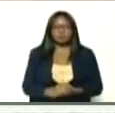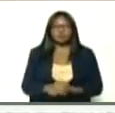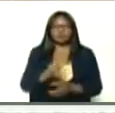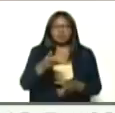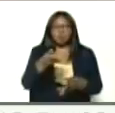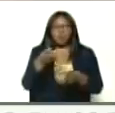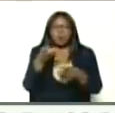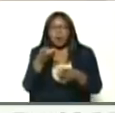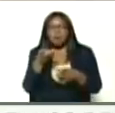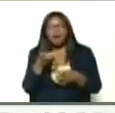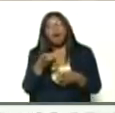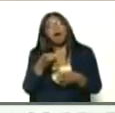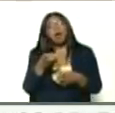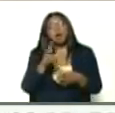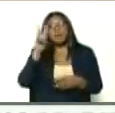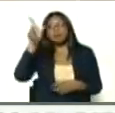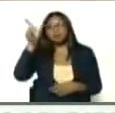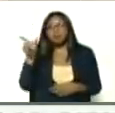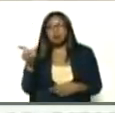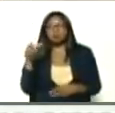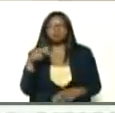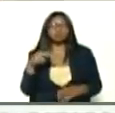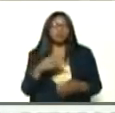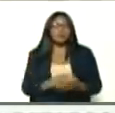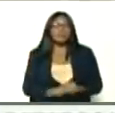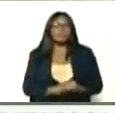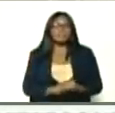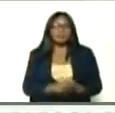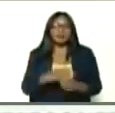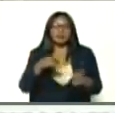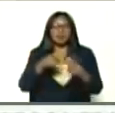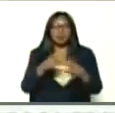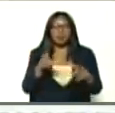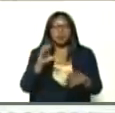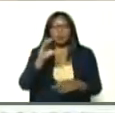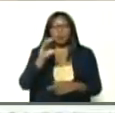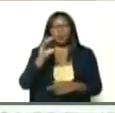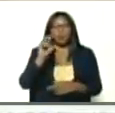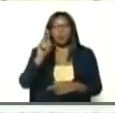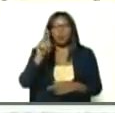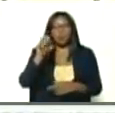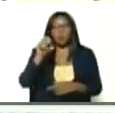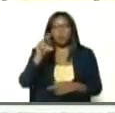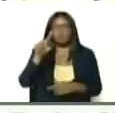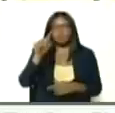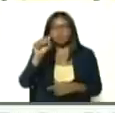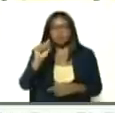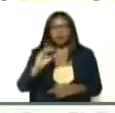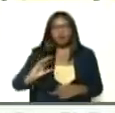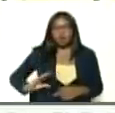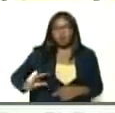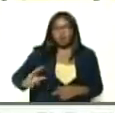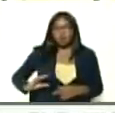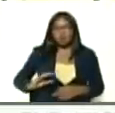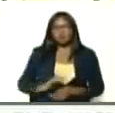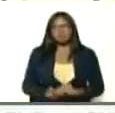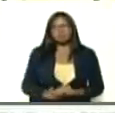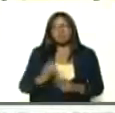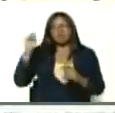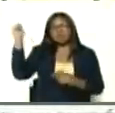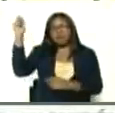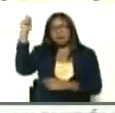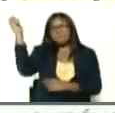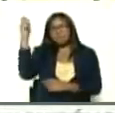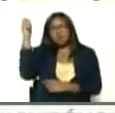los venezolanos y venezolanas por pasarlo, por las trochas de Cúcuta, las trochas de Lapure, del